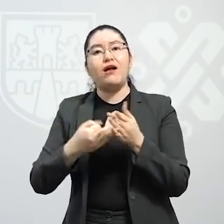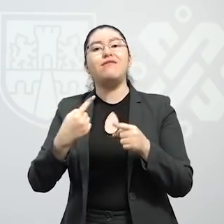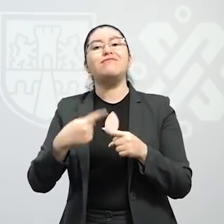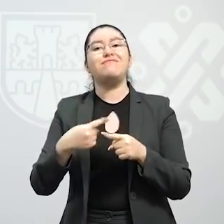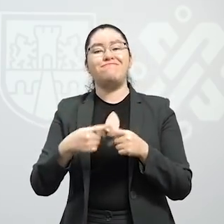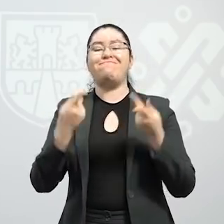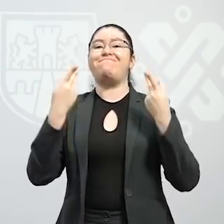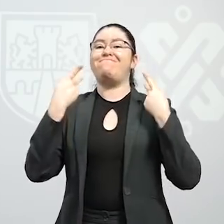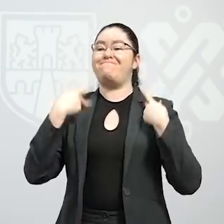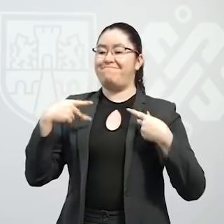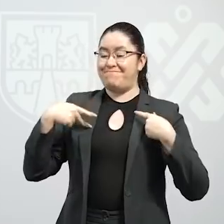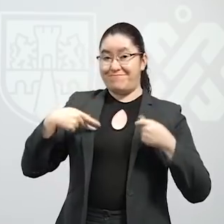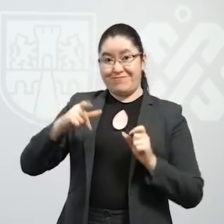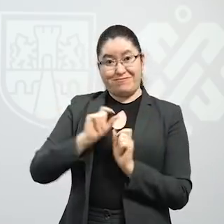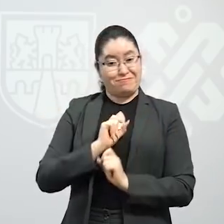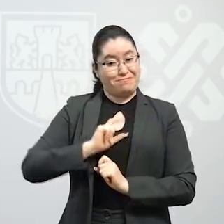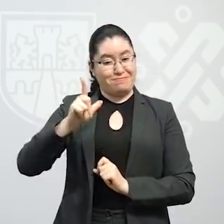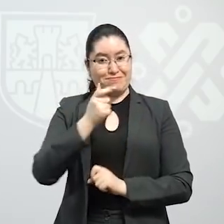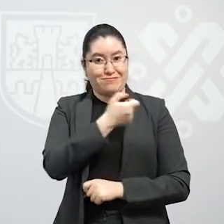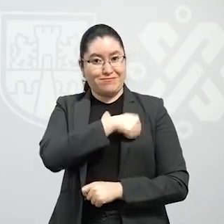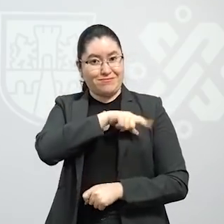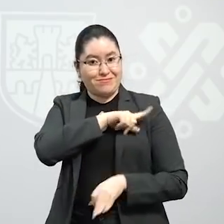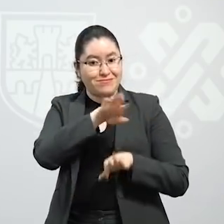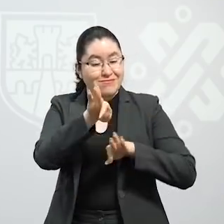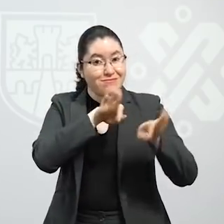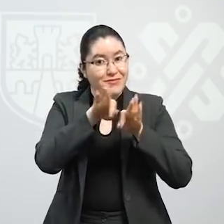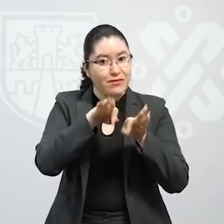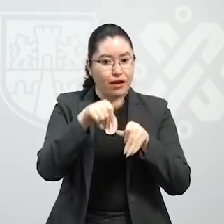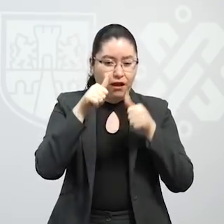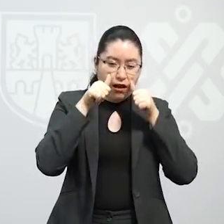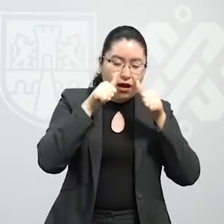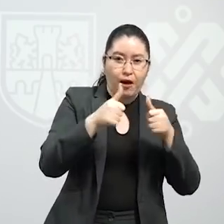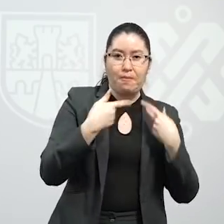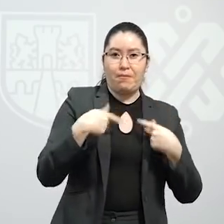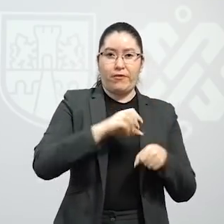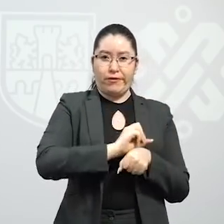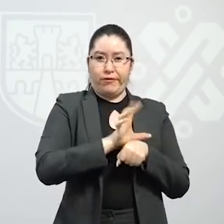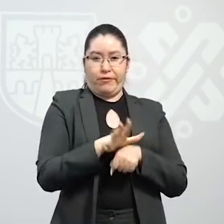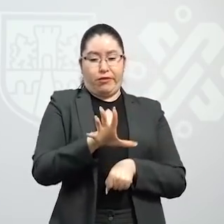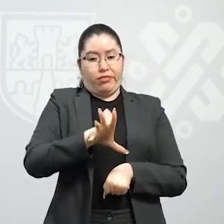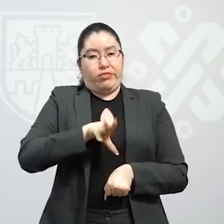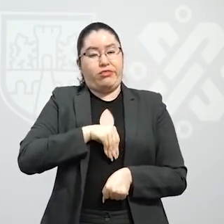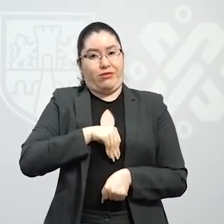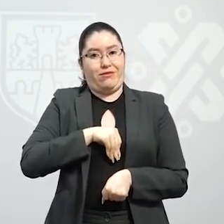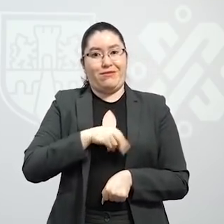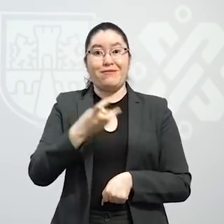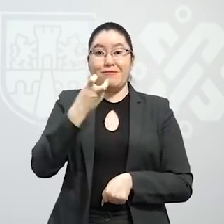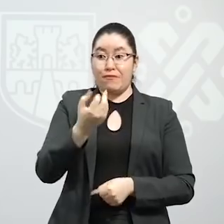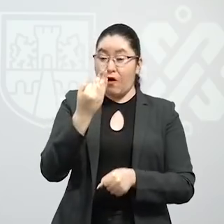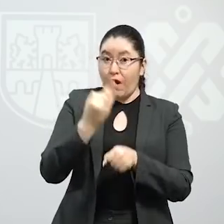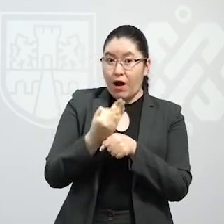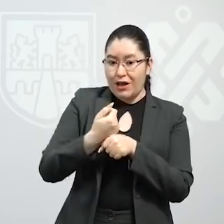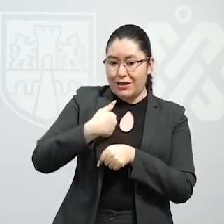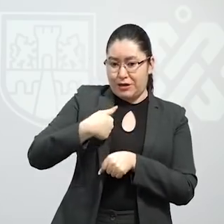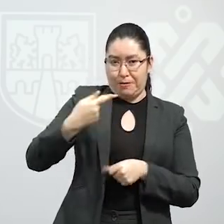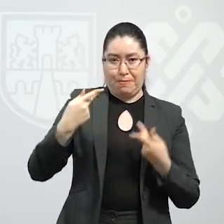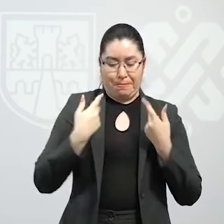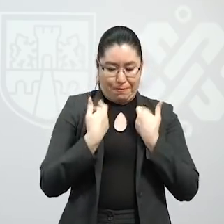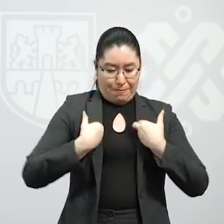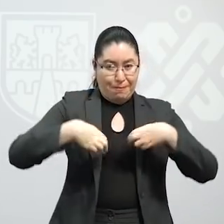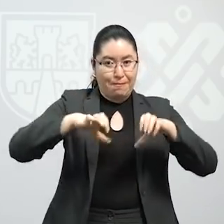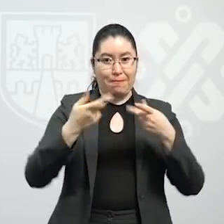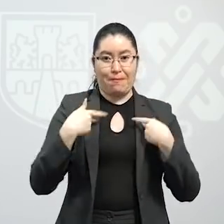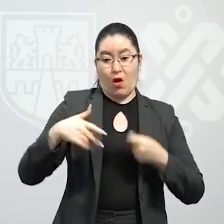de la salud atendiendo a los pacientes de COVID. Por eso hoy quiero agradecer, en nombre de todos los